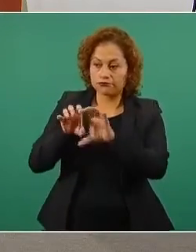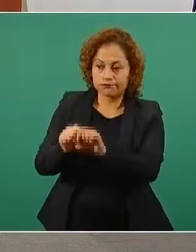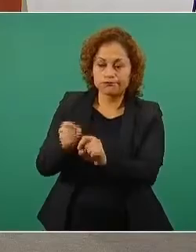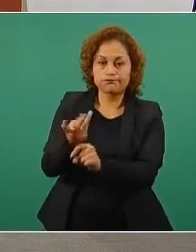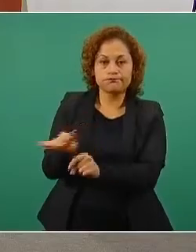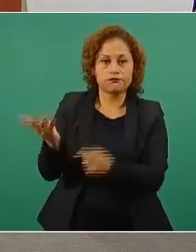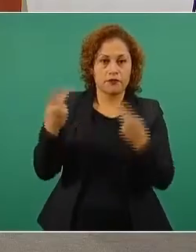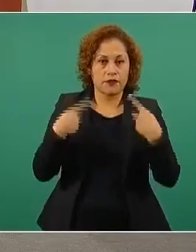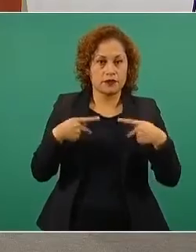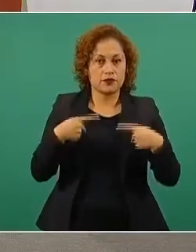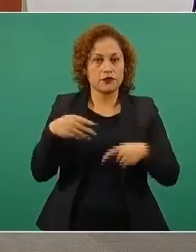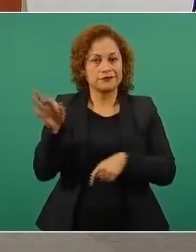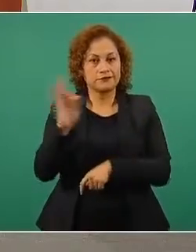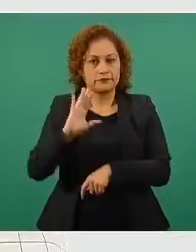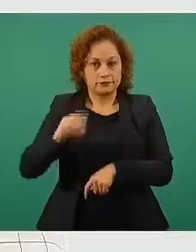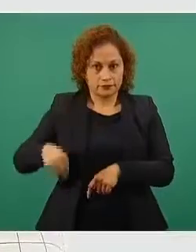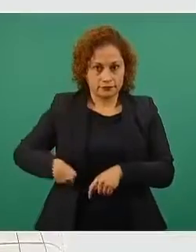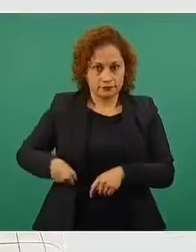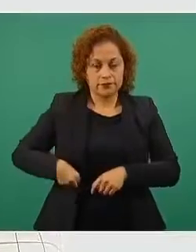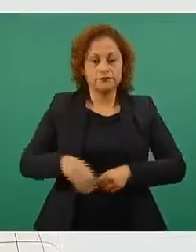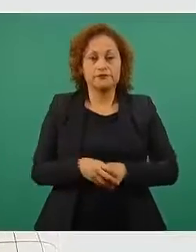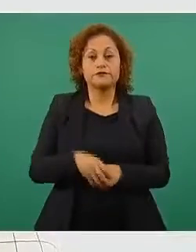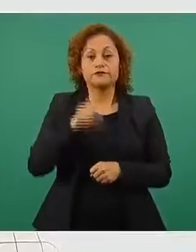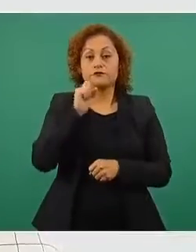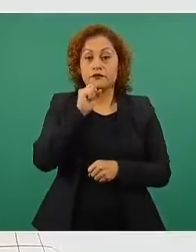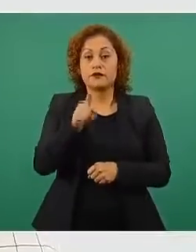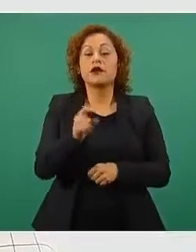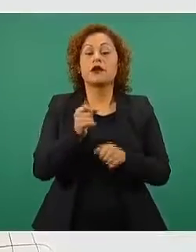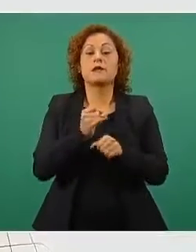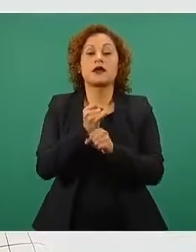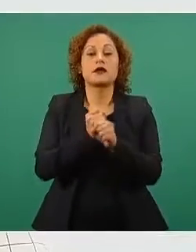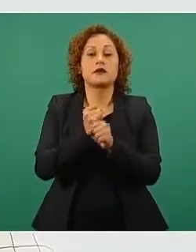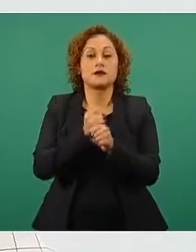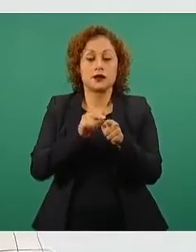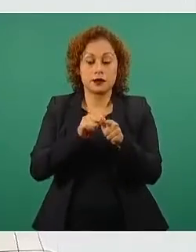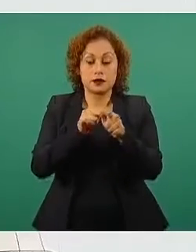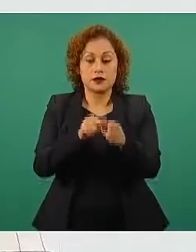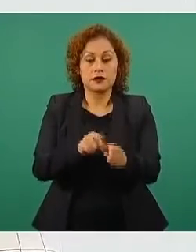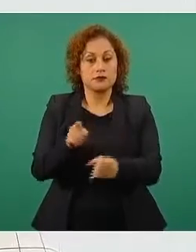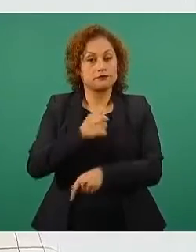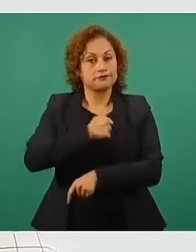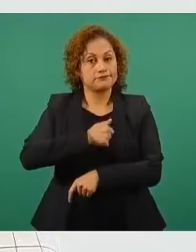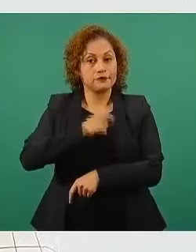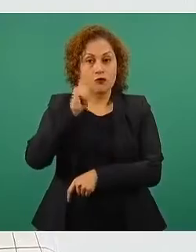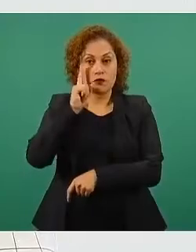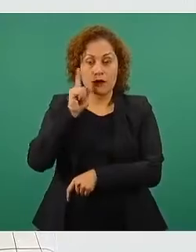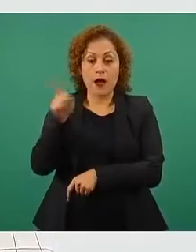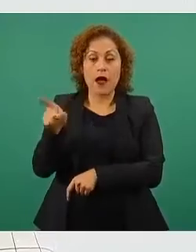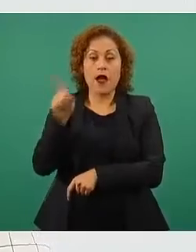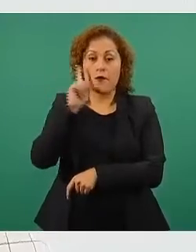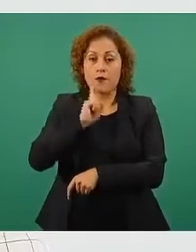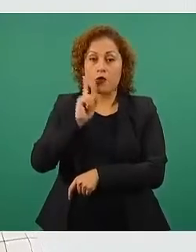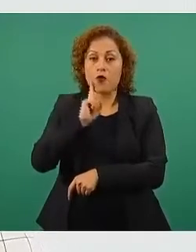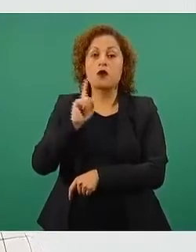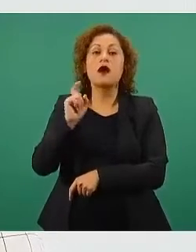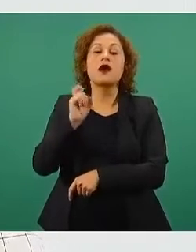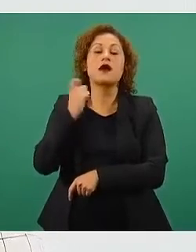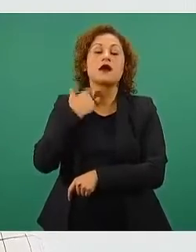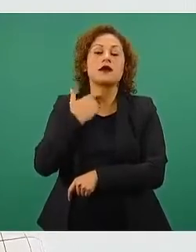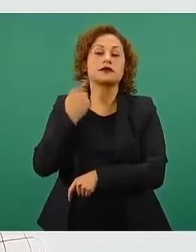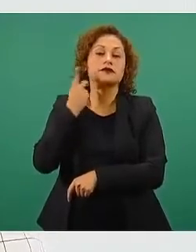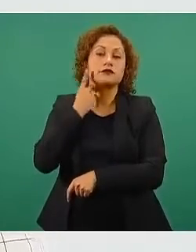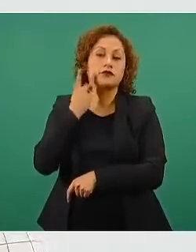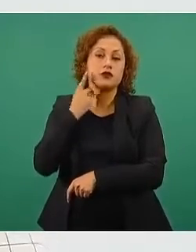También se avanzó en las investigaciones sobre el lamentable asesinato de Ivonne Gallegos, exdiputada y precandidata